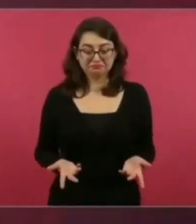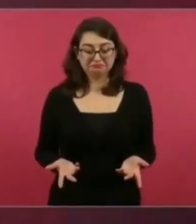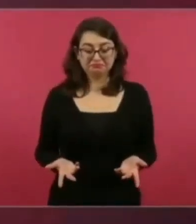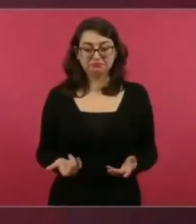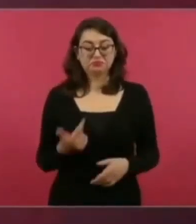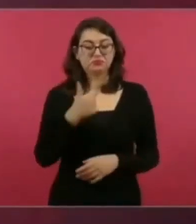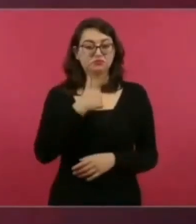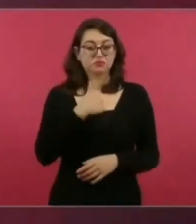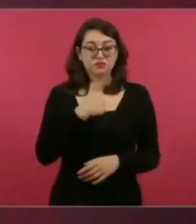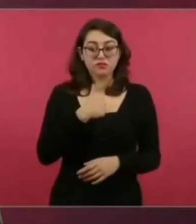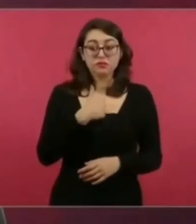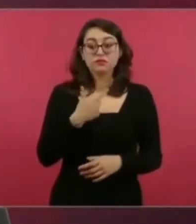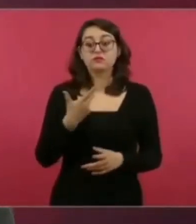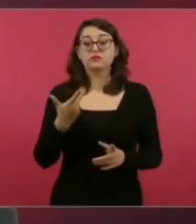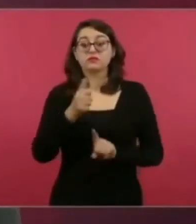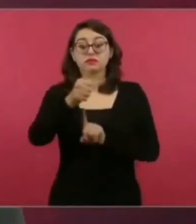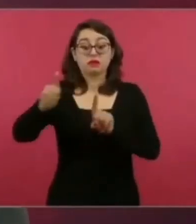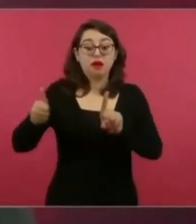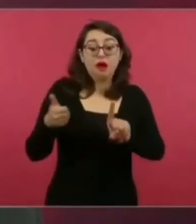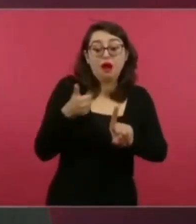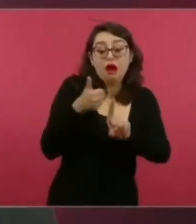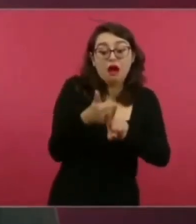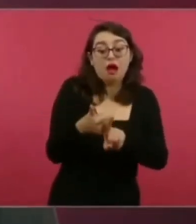guía moral